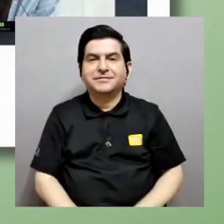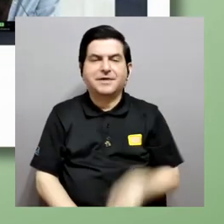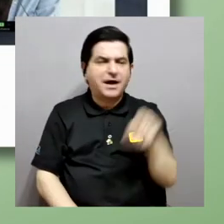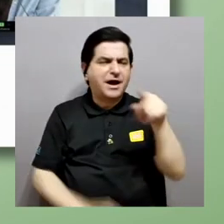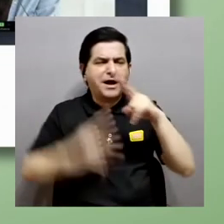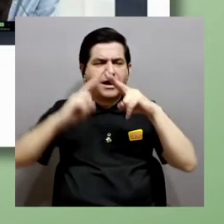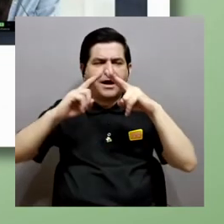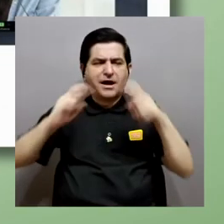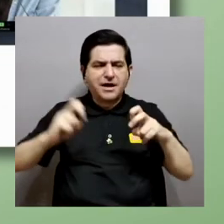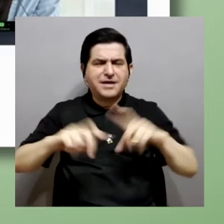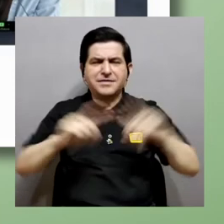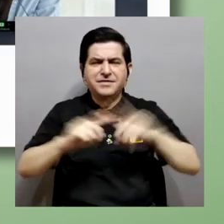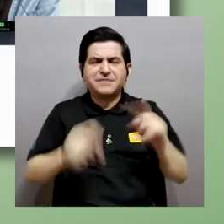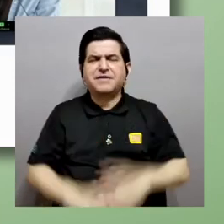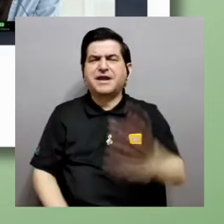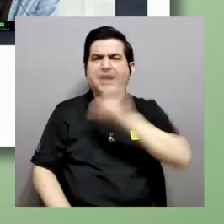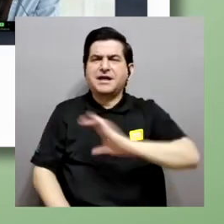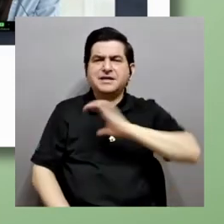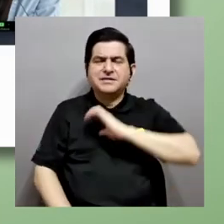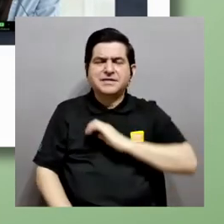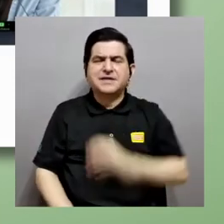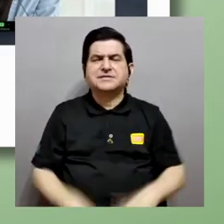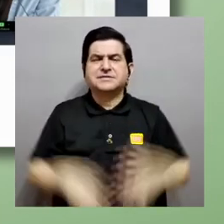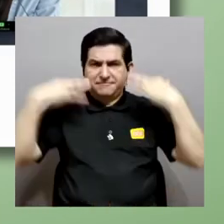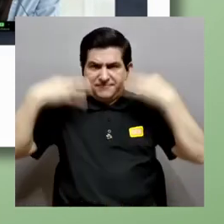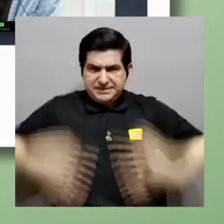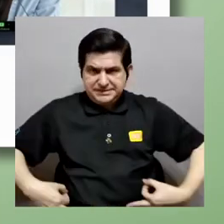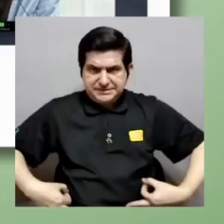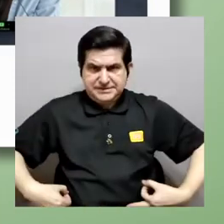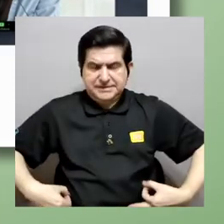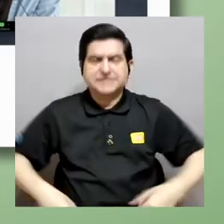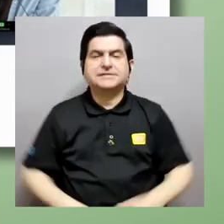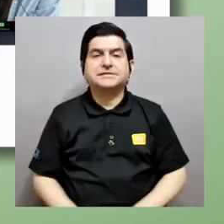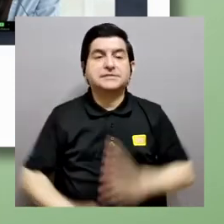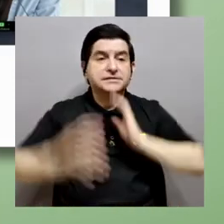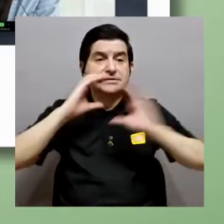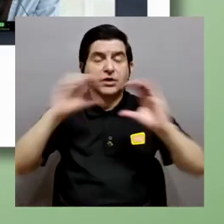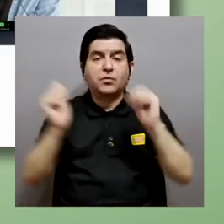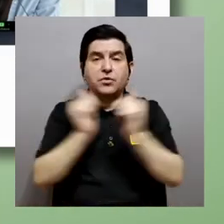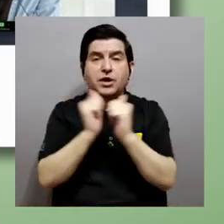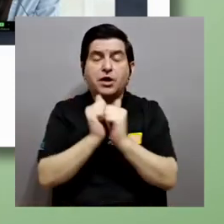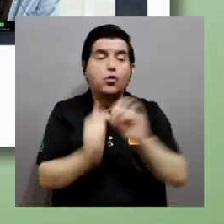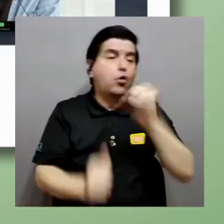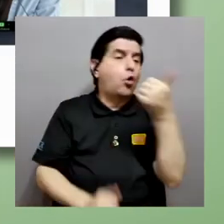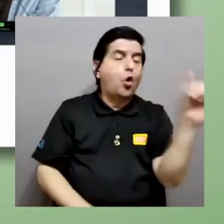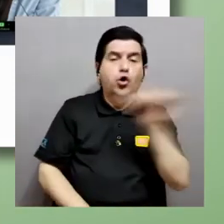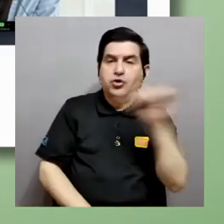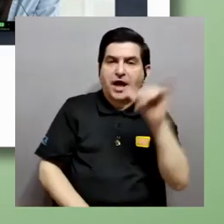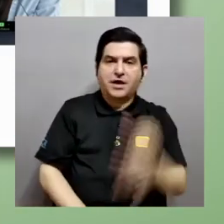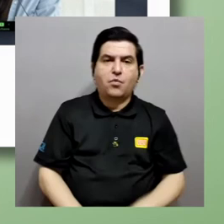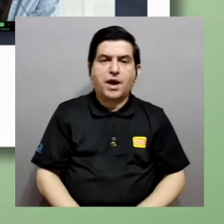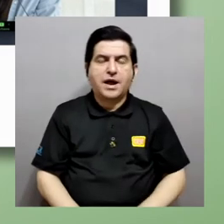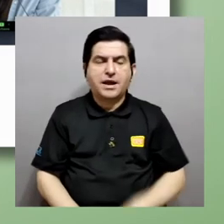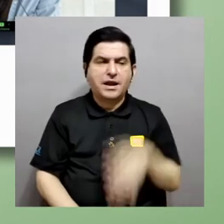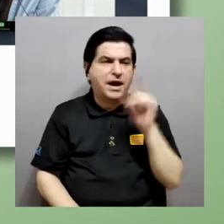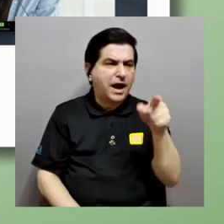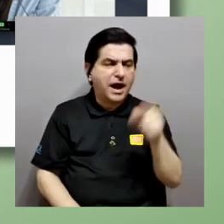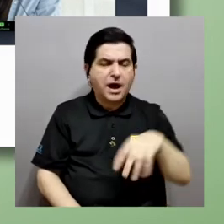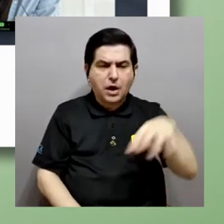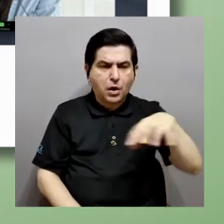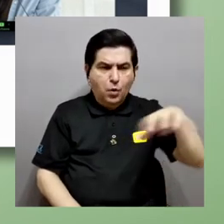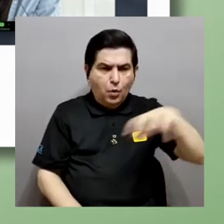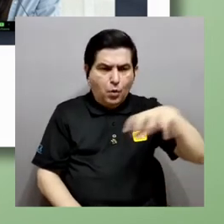analiza múltiples señales fisiológicas y se comunica con una pulsera idéntica y vibra